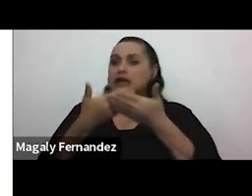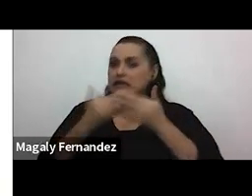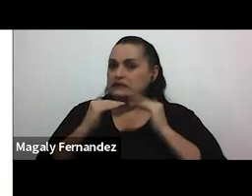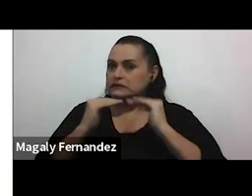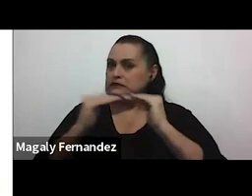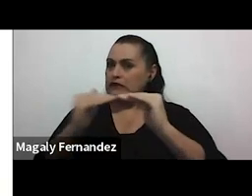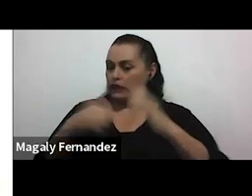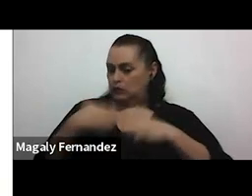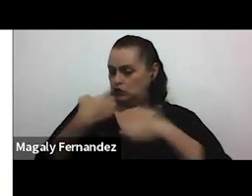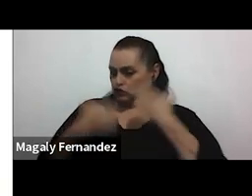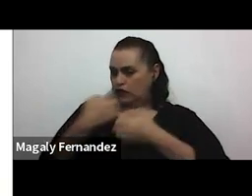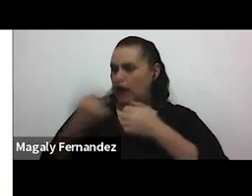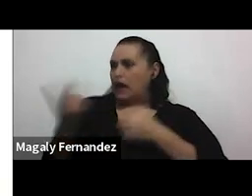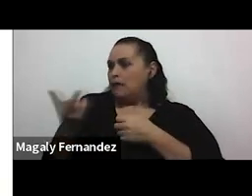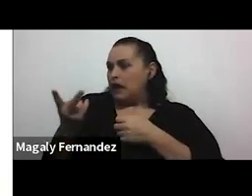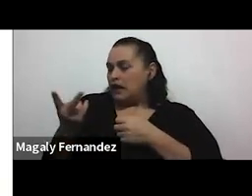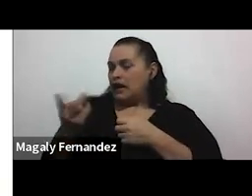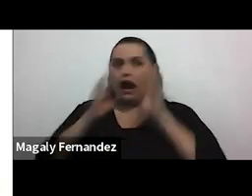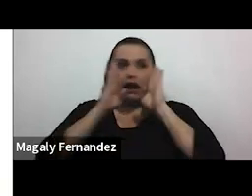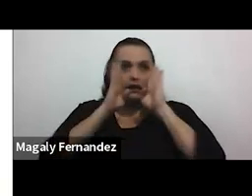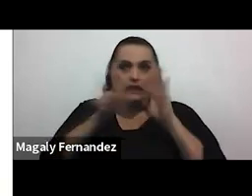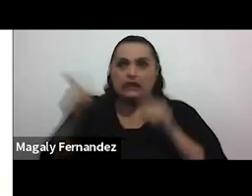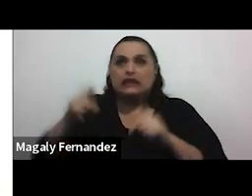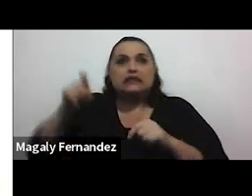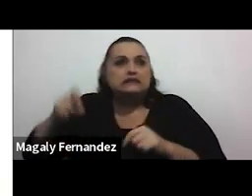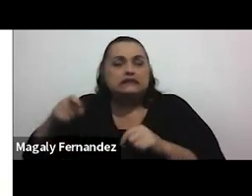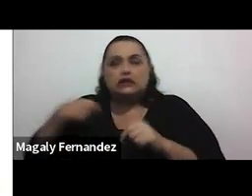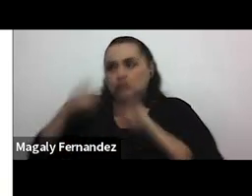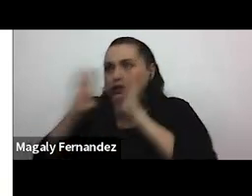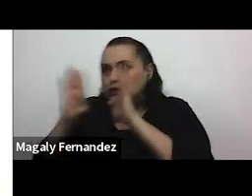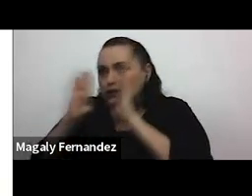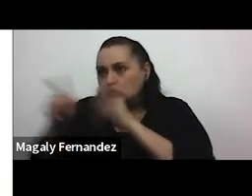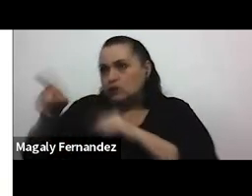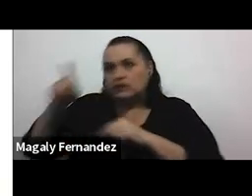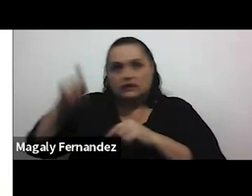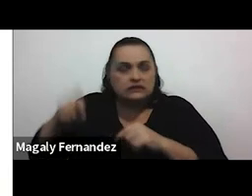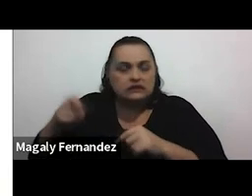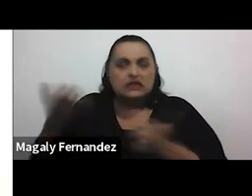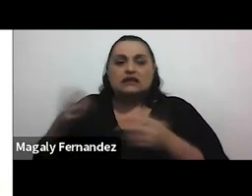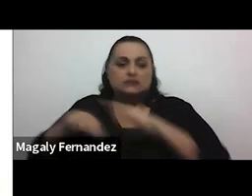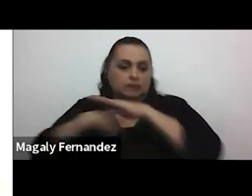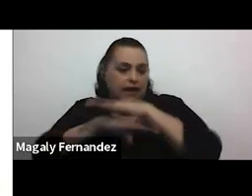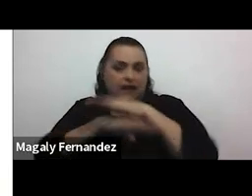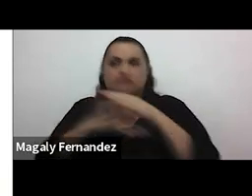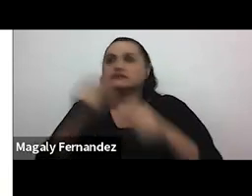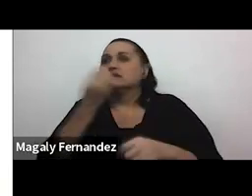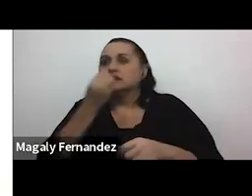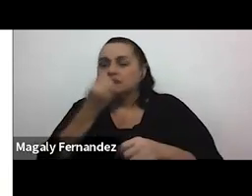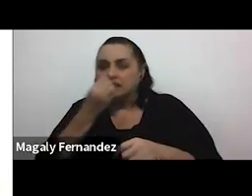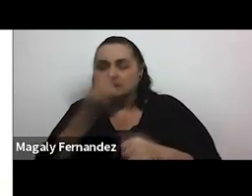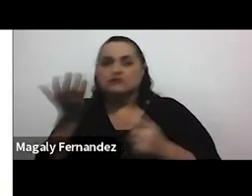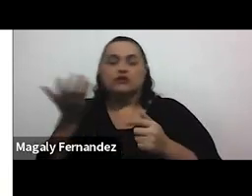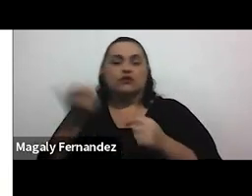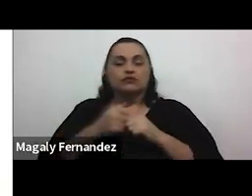de ser las que estamos atentas a las necesidades, ya sea necesidades básicas de alimentación, de